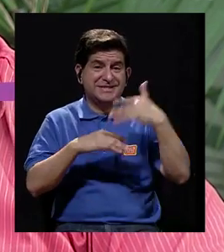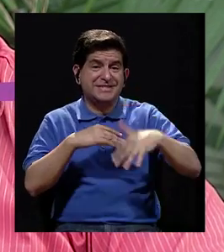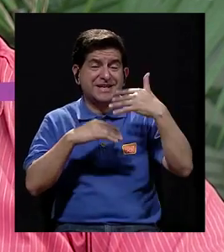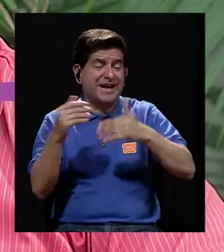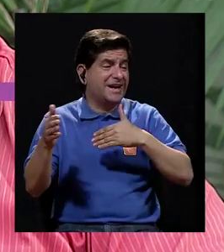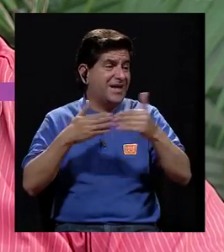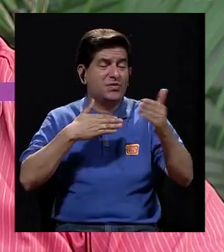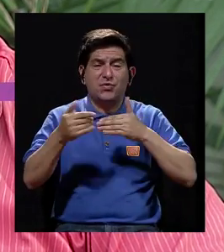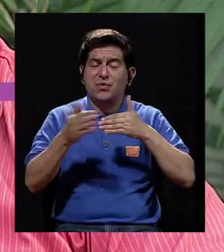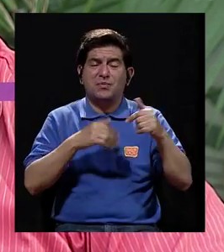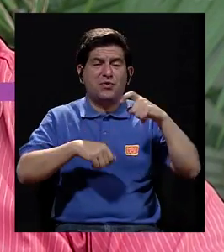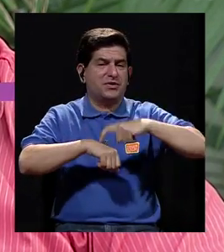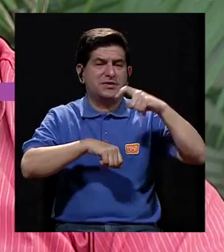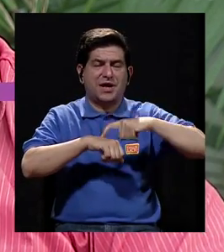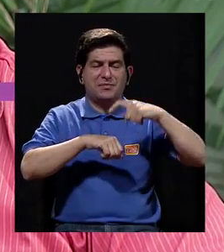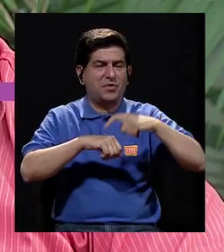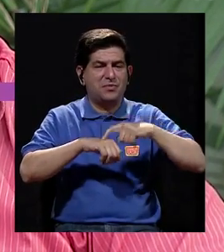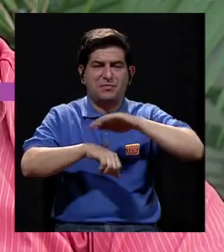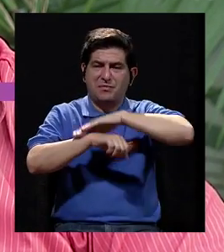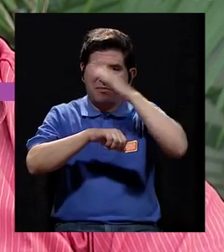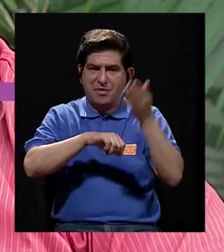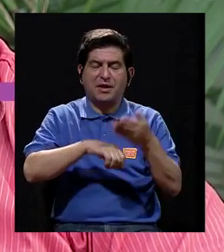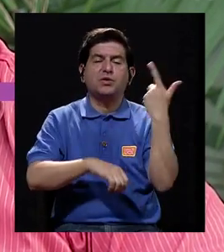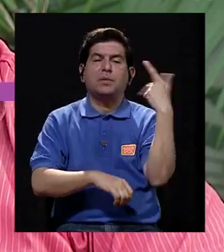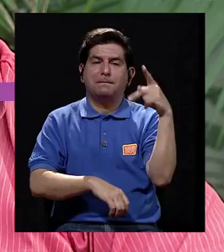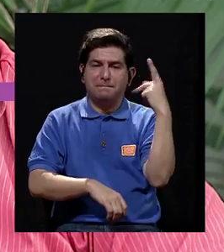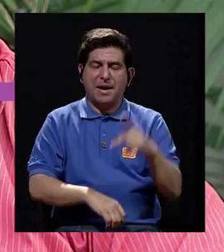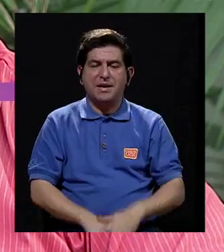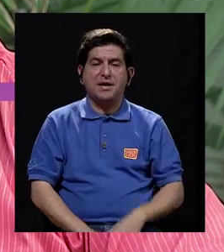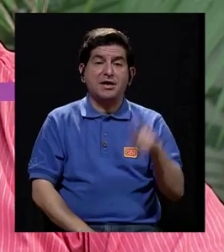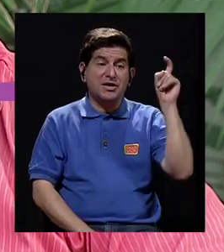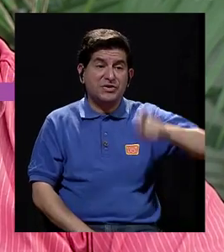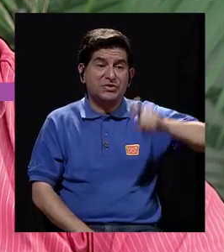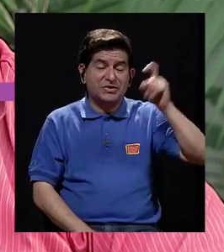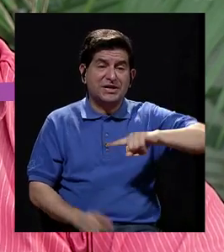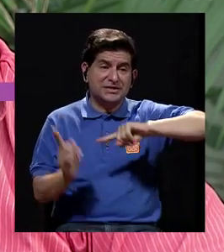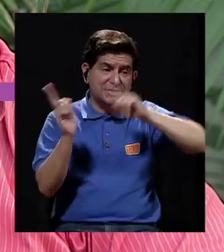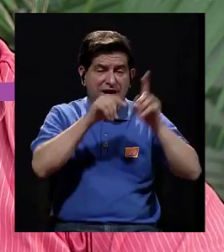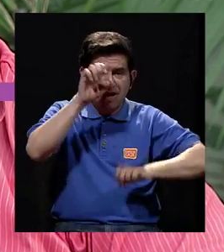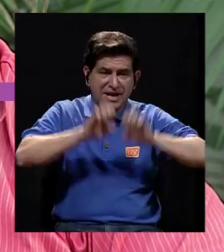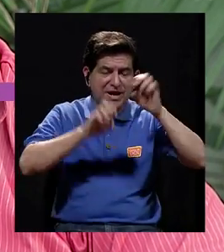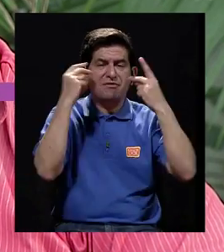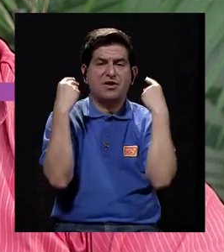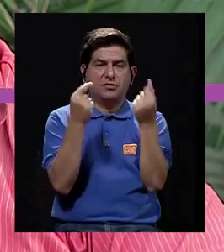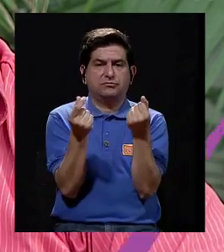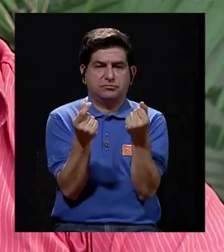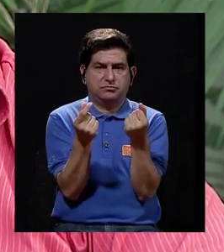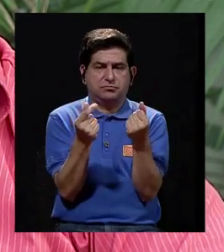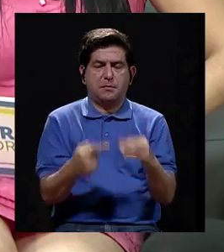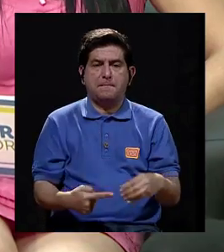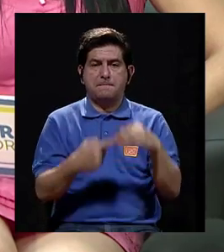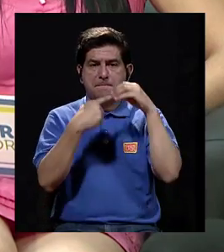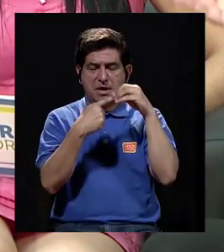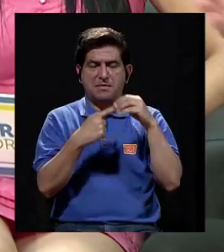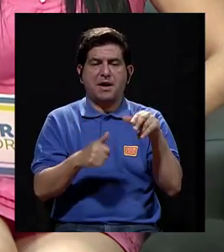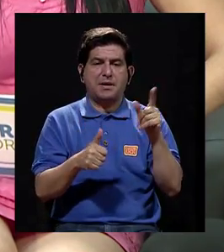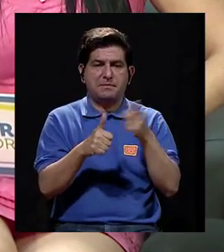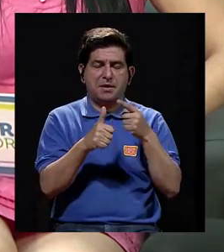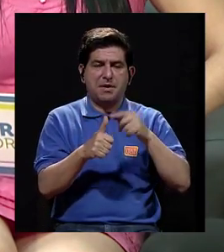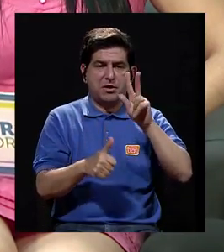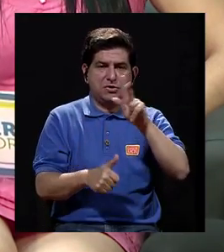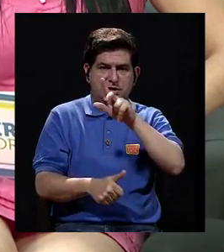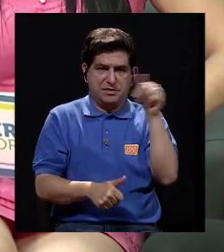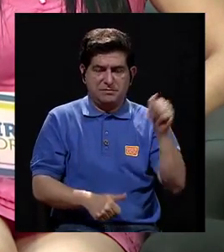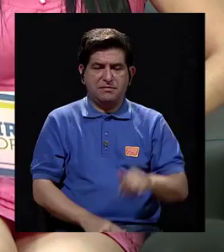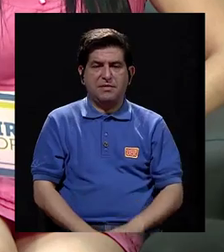un sangrado en cualquier parte del embarazo es de riesgo, y hay que ir a ser valorado inmediatamente. Principalmente en el primer